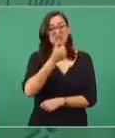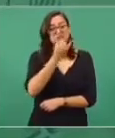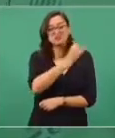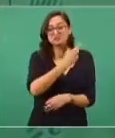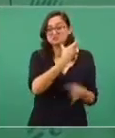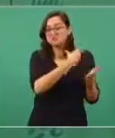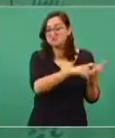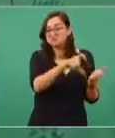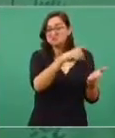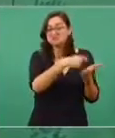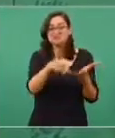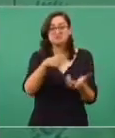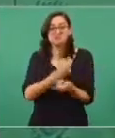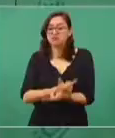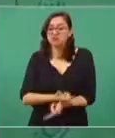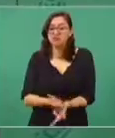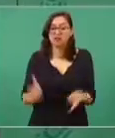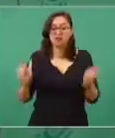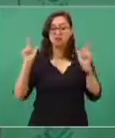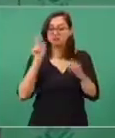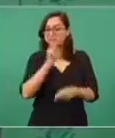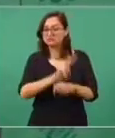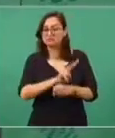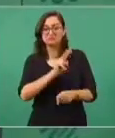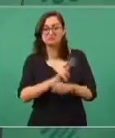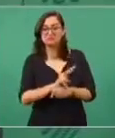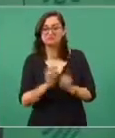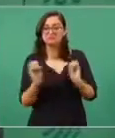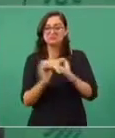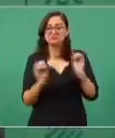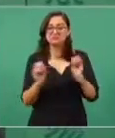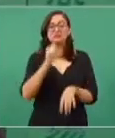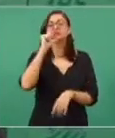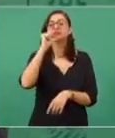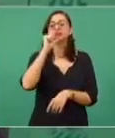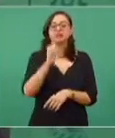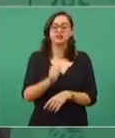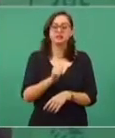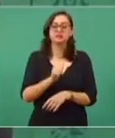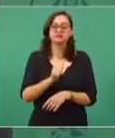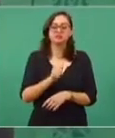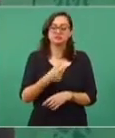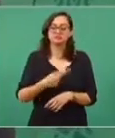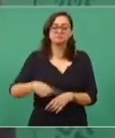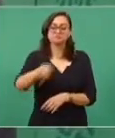El que tengan mucha relación con las armas.